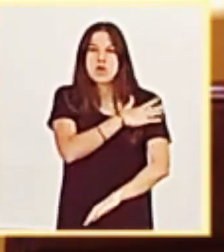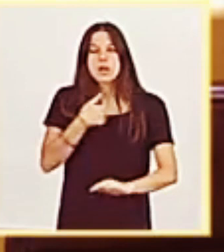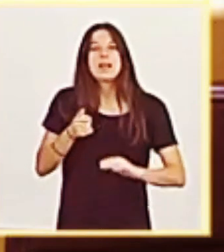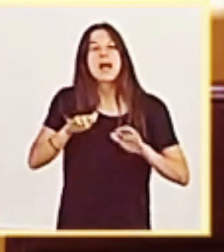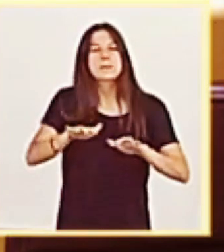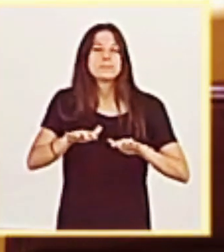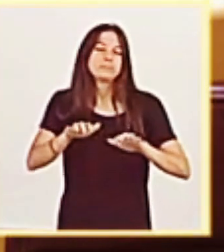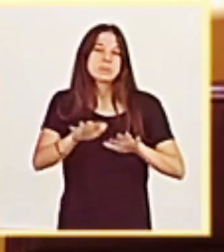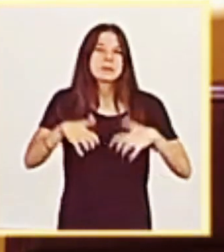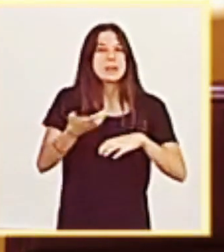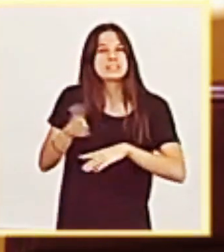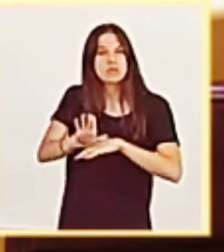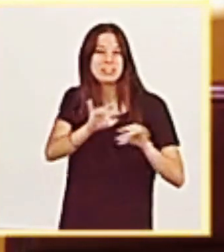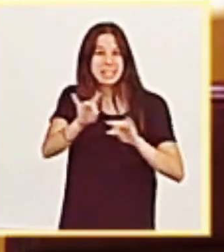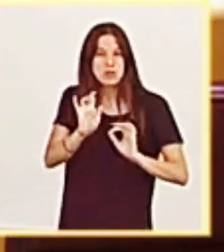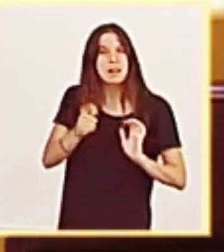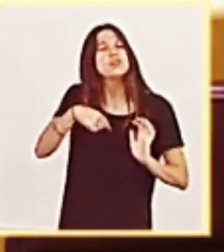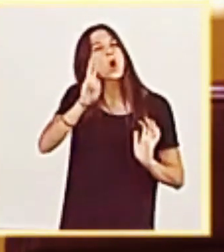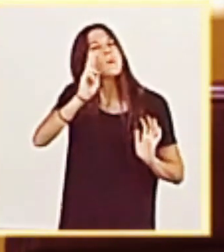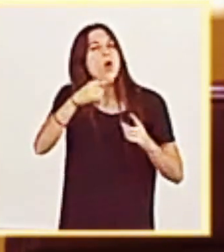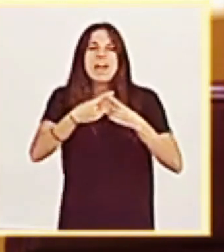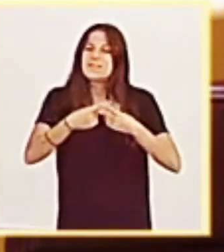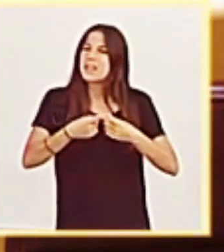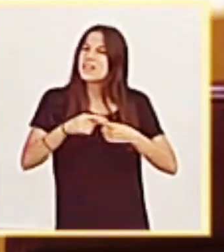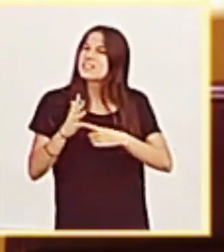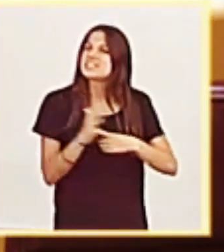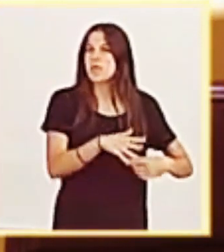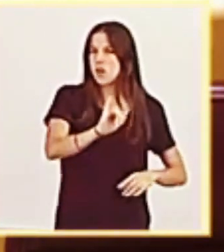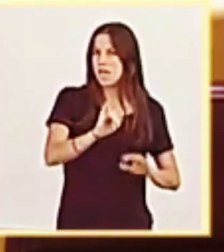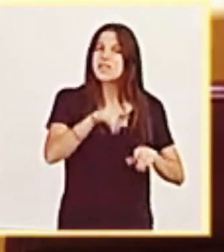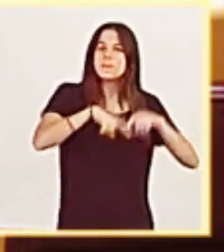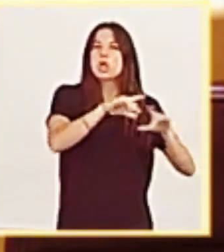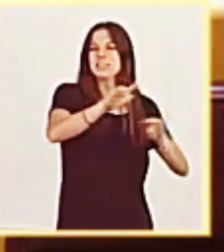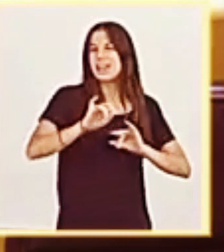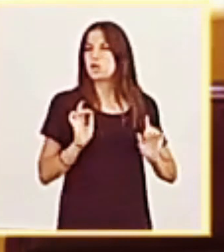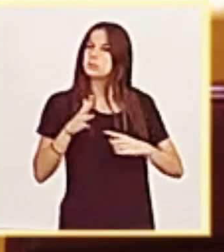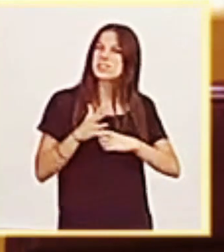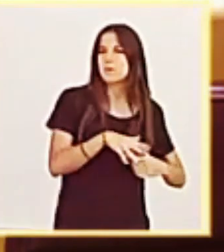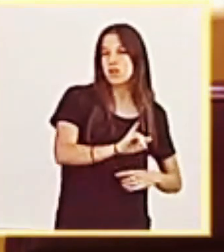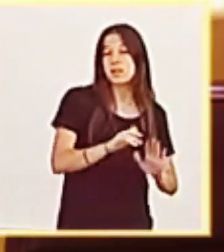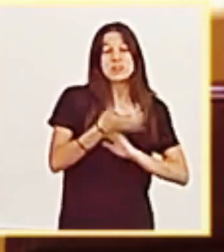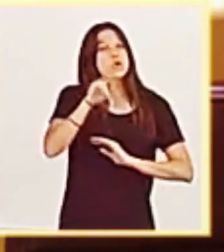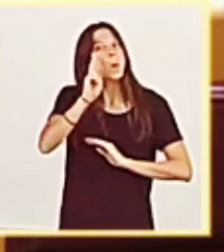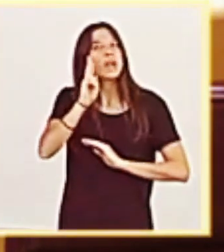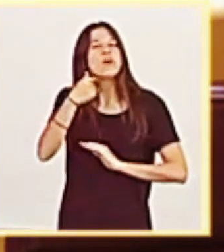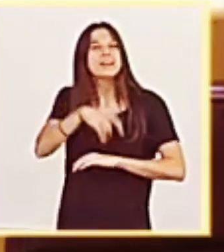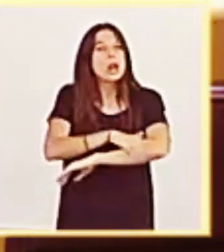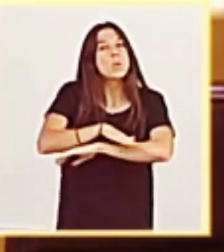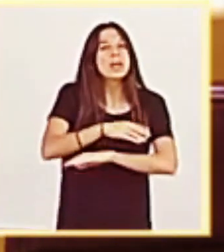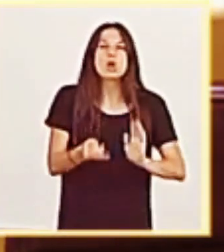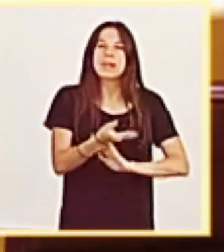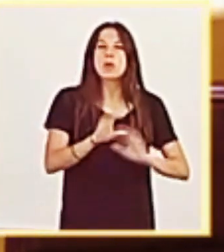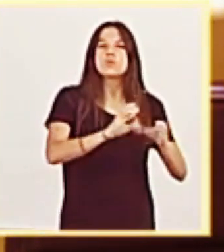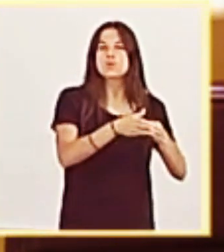Territorial, y estoy viendo que aquí hay discriminación entre los distintos territorios. Y que el Gobierno está haciendo españoles de primera y españoles de segunda.